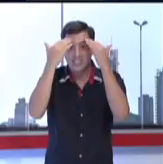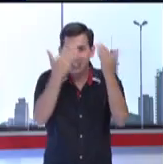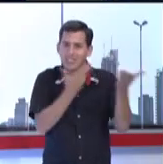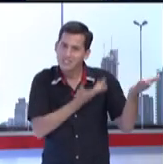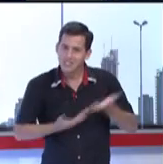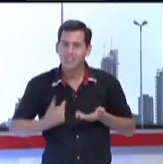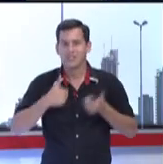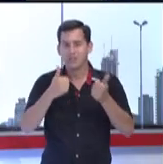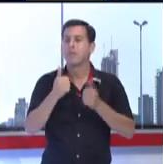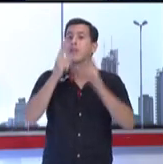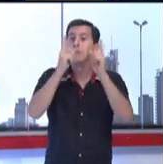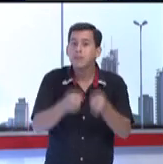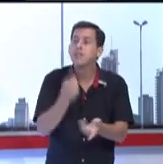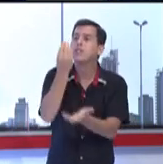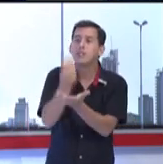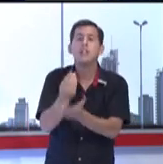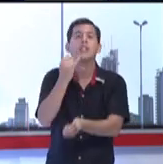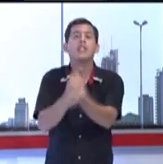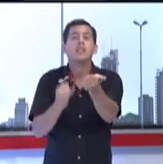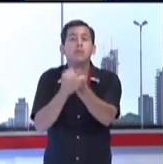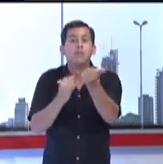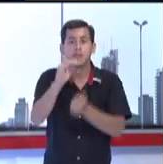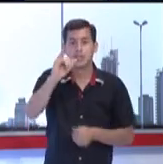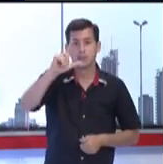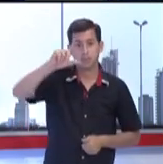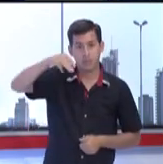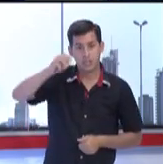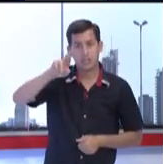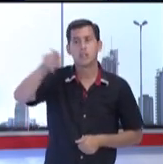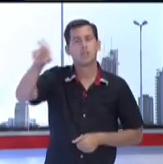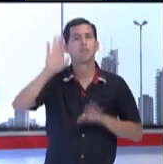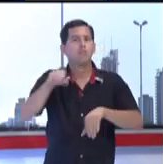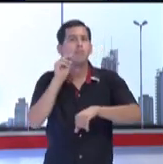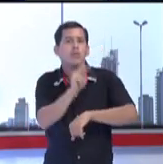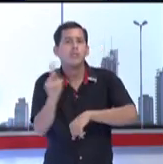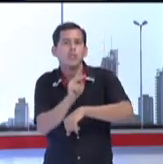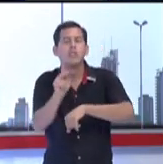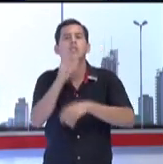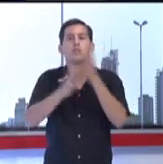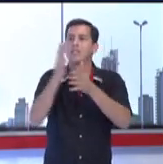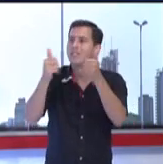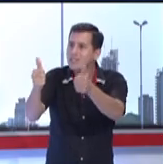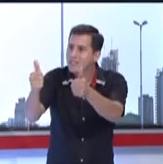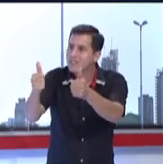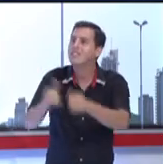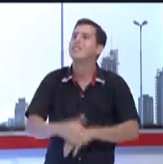Estamos también acompañados por el señor Dilmar Dos Santos, quien es instructor de lengua de señas.